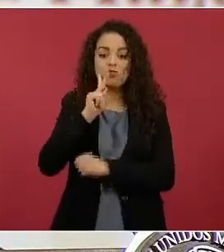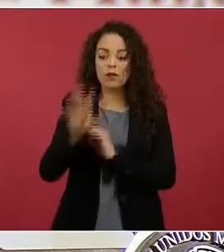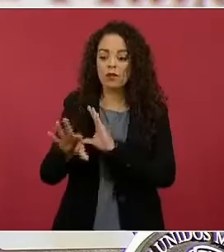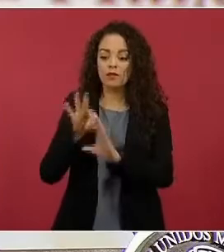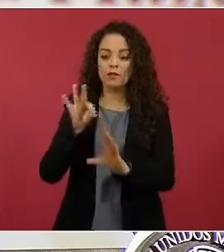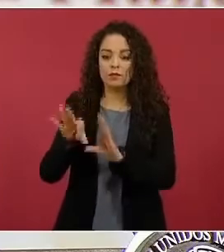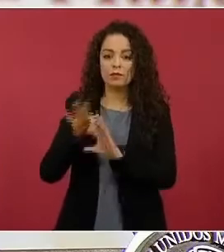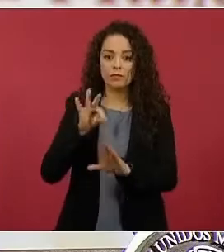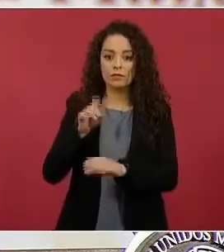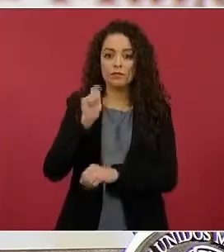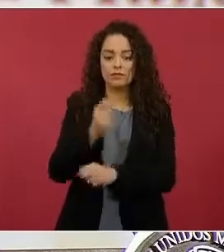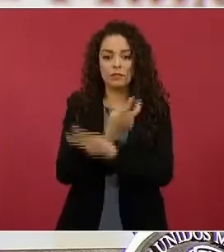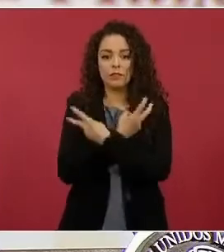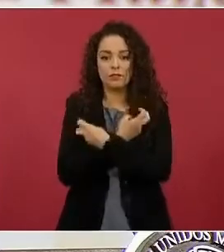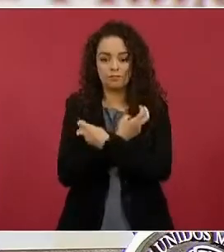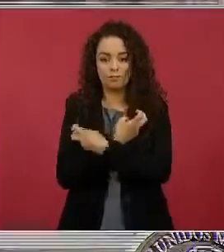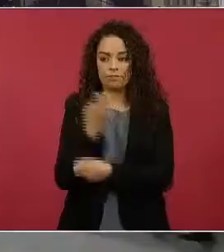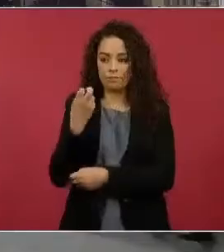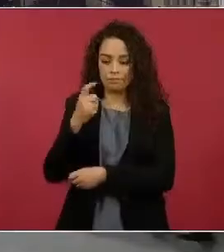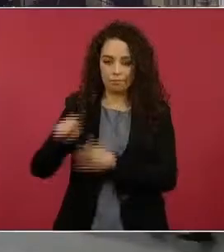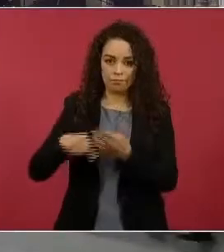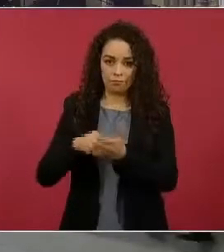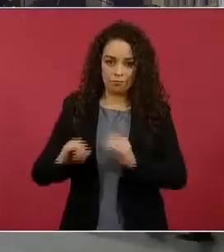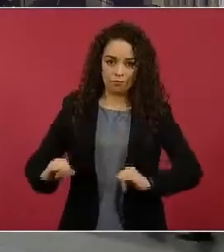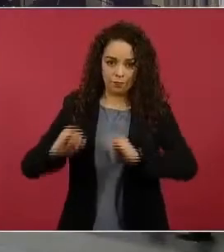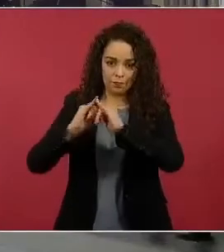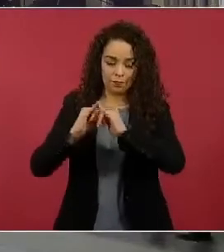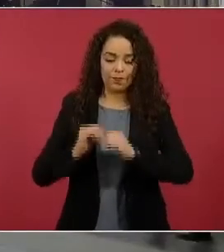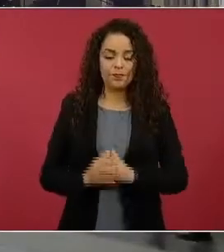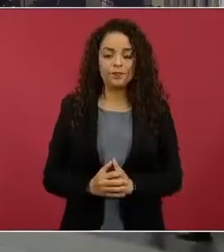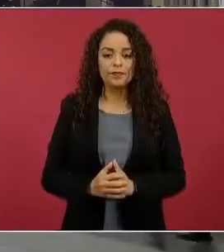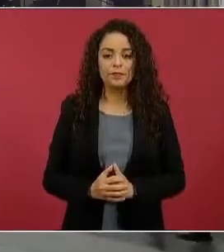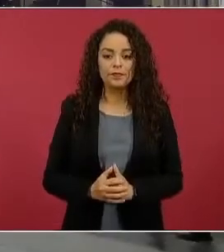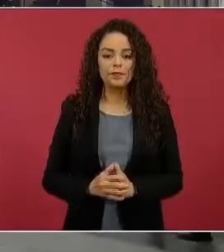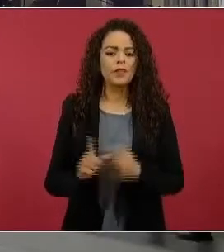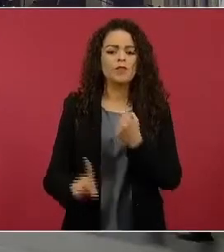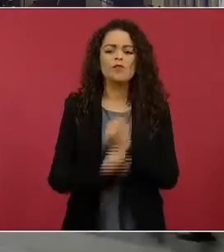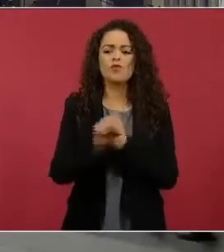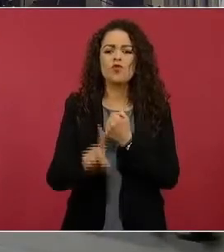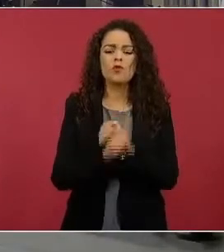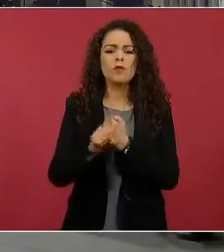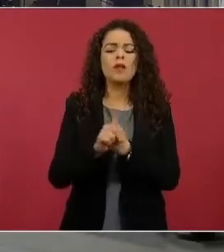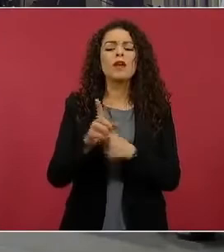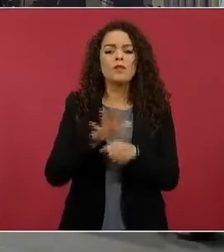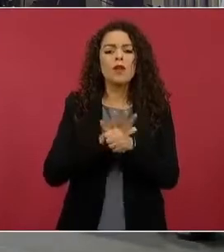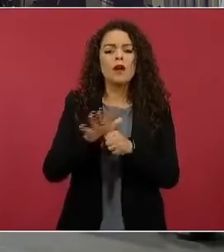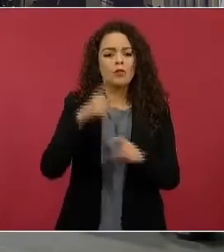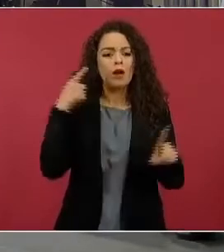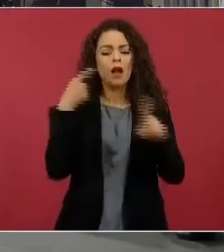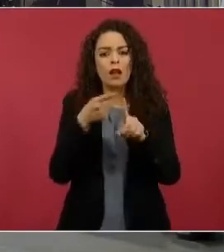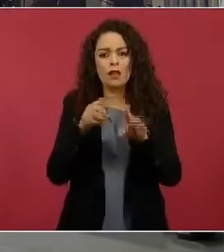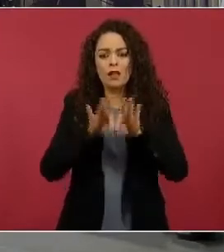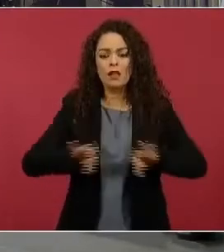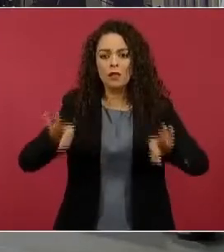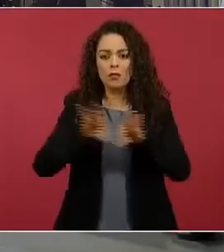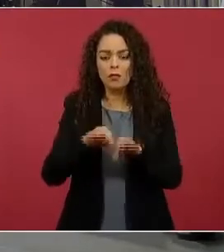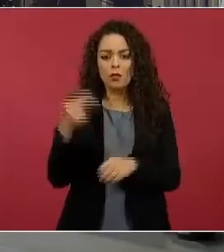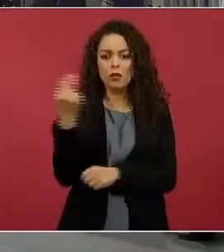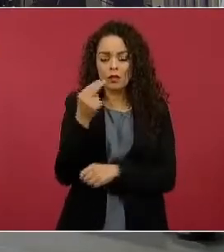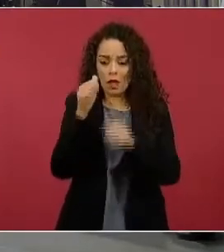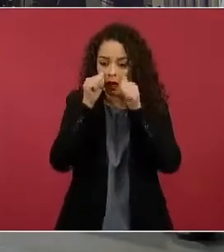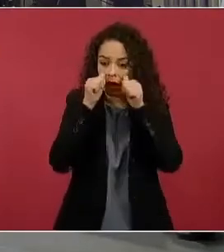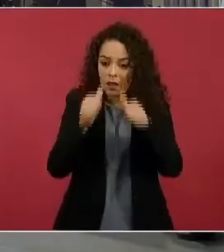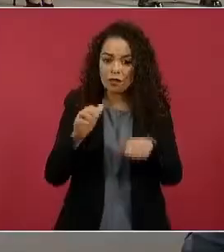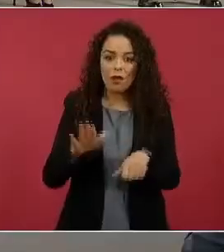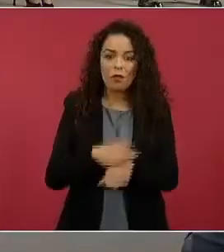de restos en esta institución. ¿Cuáles son los principales problemas que ya estamos atendiendo en materia de rezago forense?